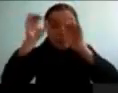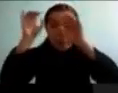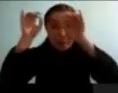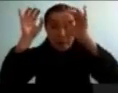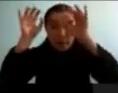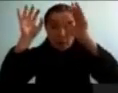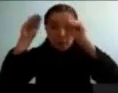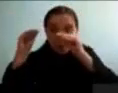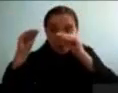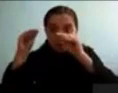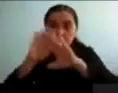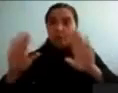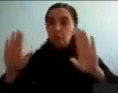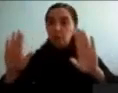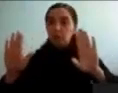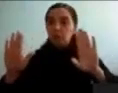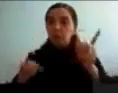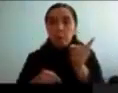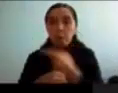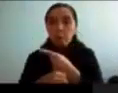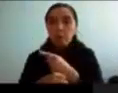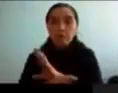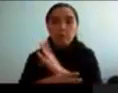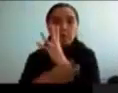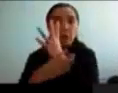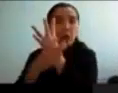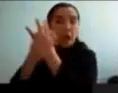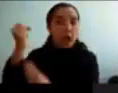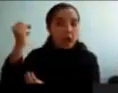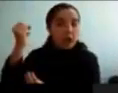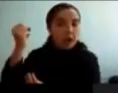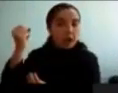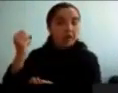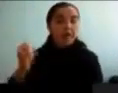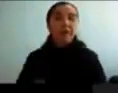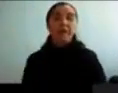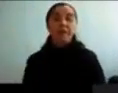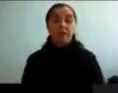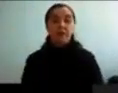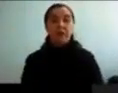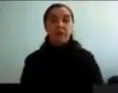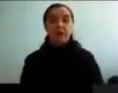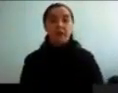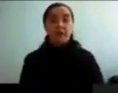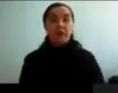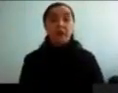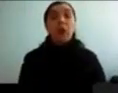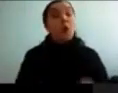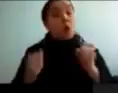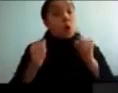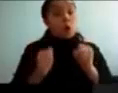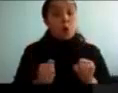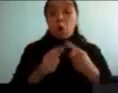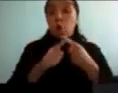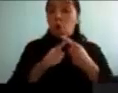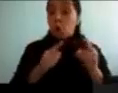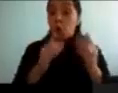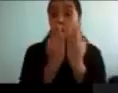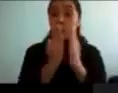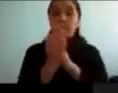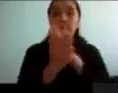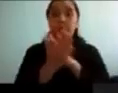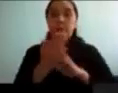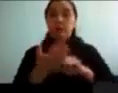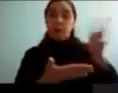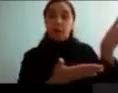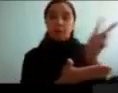inmediatamente. También podemos, por ejemplo, ver, en otros estudios, que cuando nosotros, estamos leyendo, por ejemplo, y nosotros no